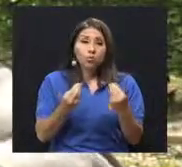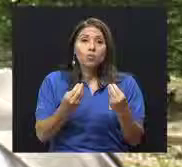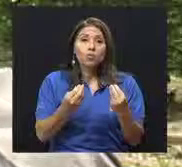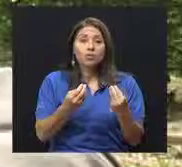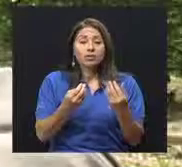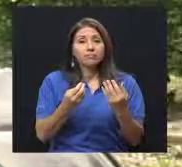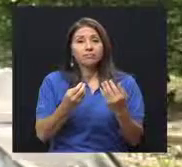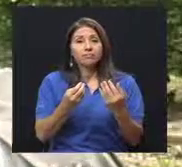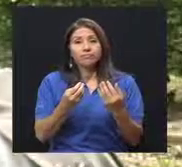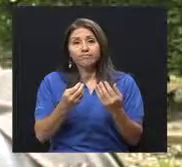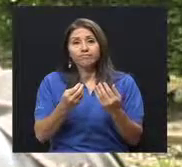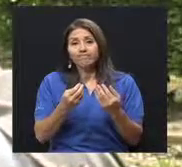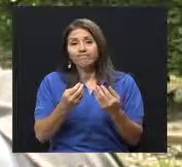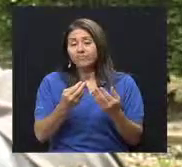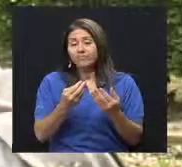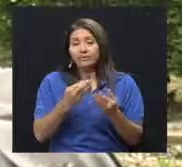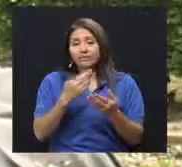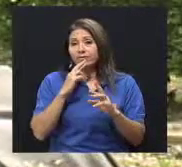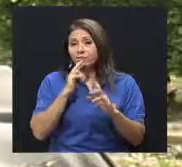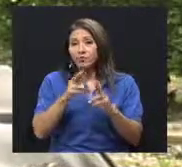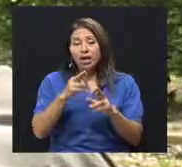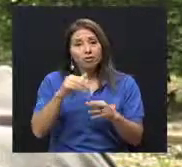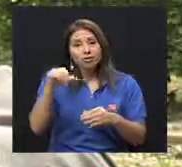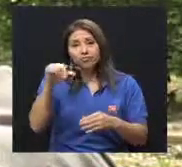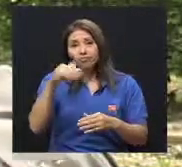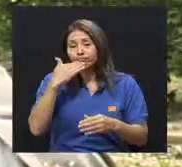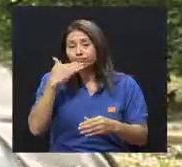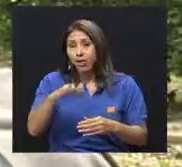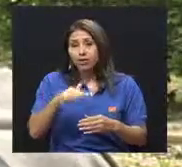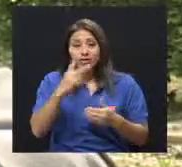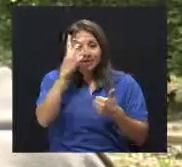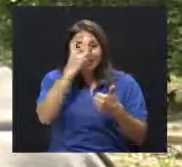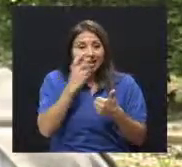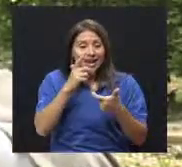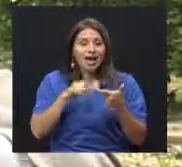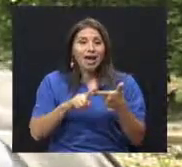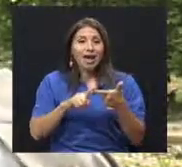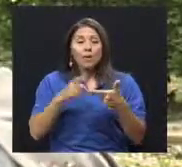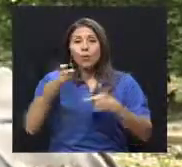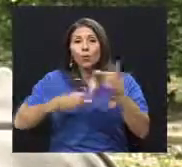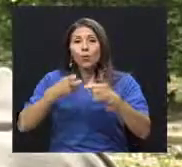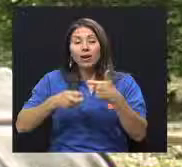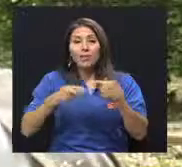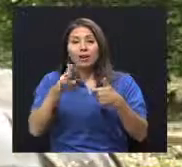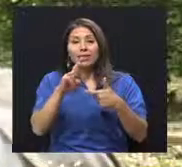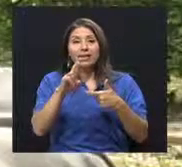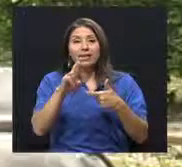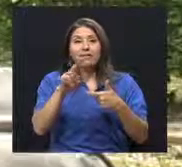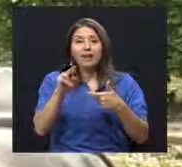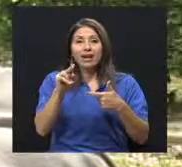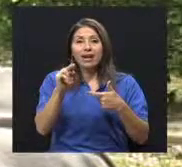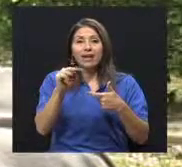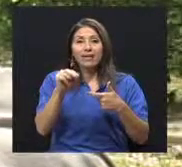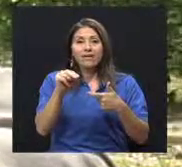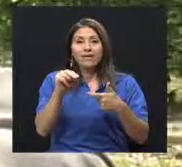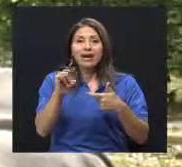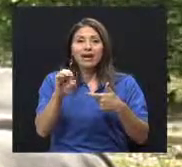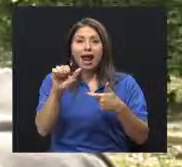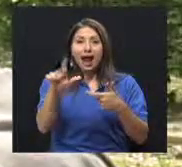social. Ceguera, insuficiencia renal con muerte o trasplante en algún momento y